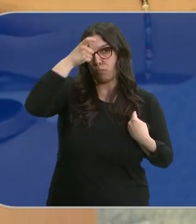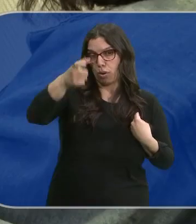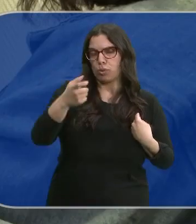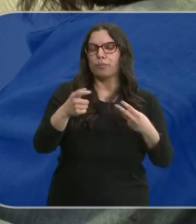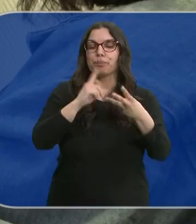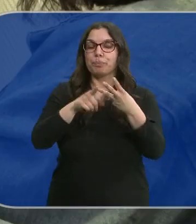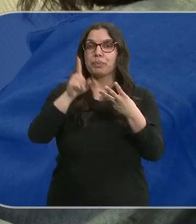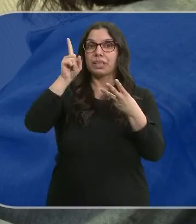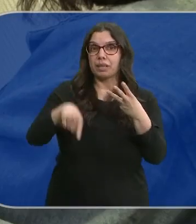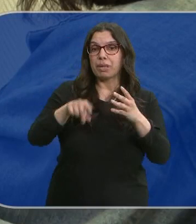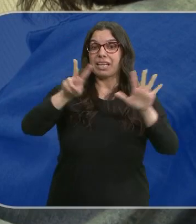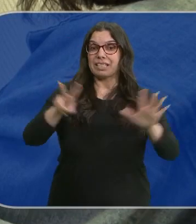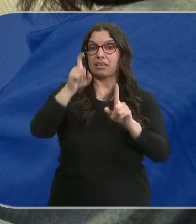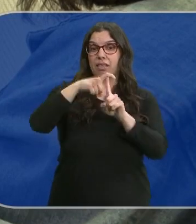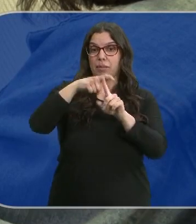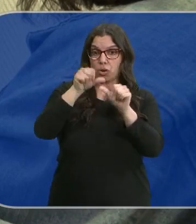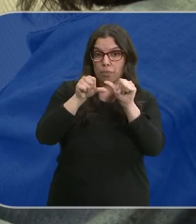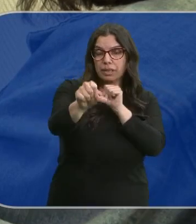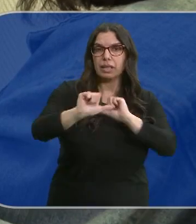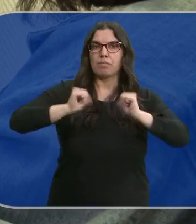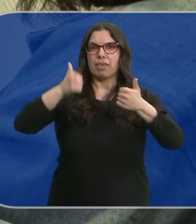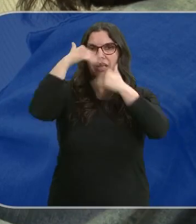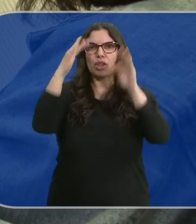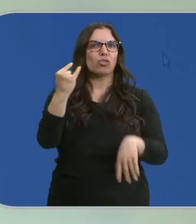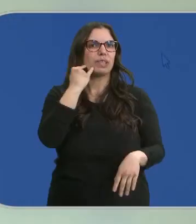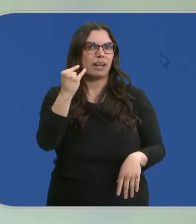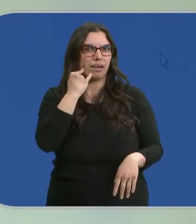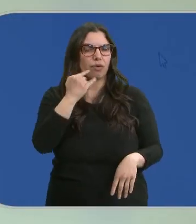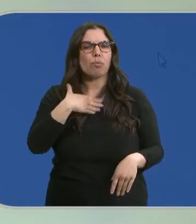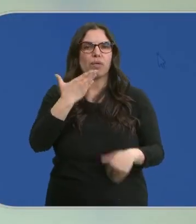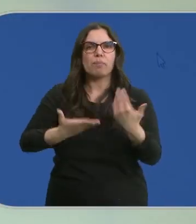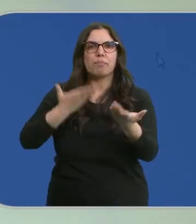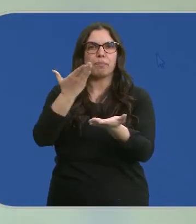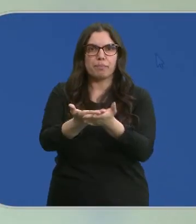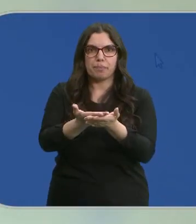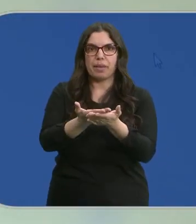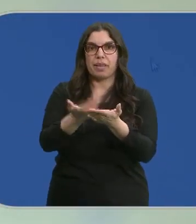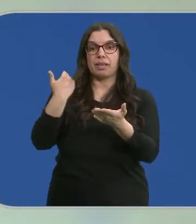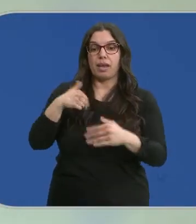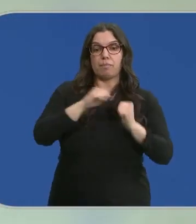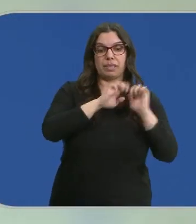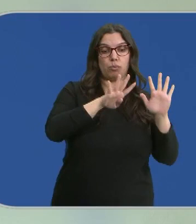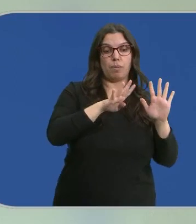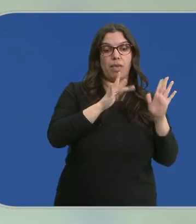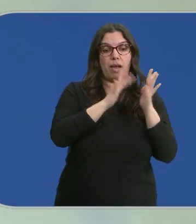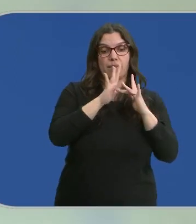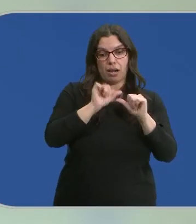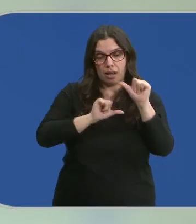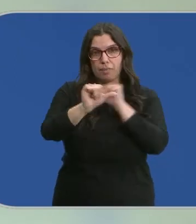rural. Y a partir del 7 de mayo comenzará la atención telefónica que se puede solicitar a partir del 29 de abril.